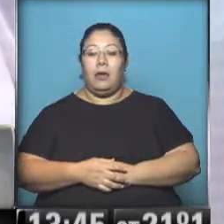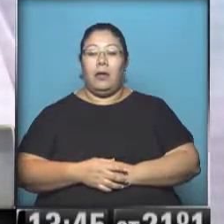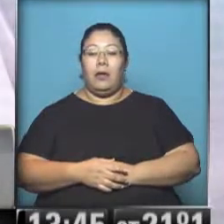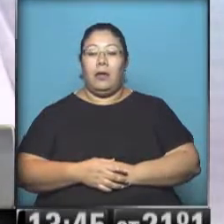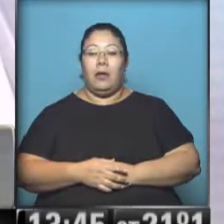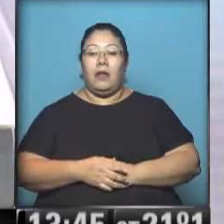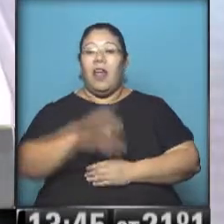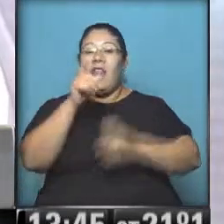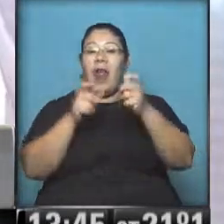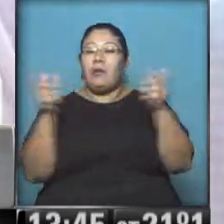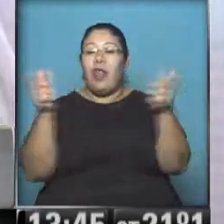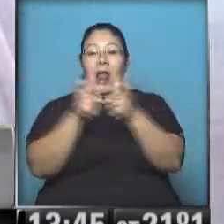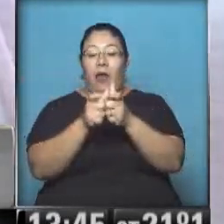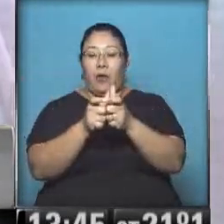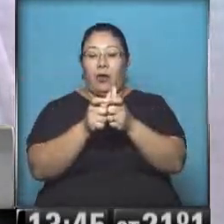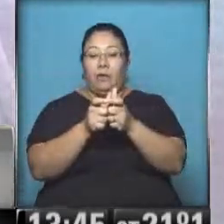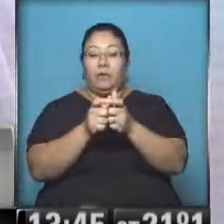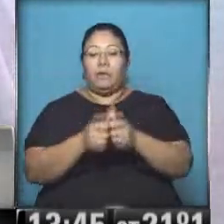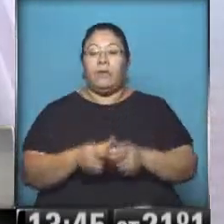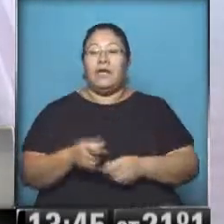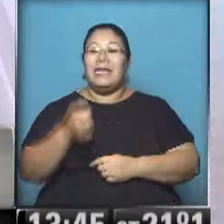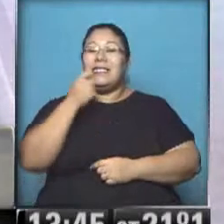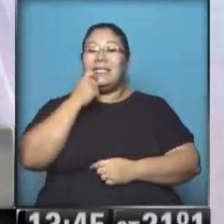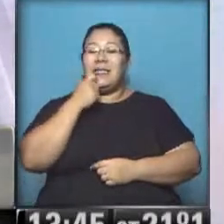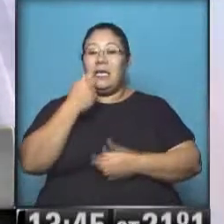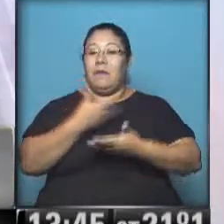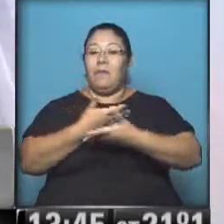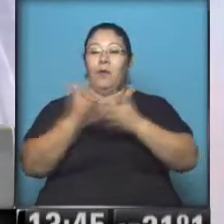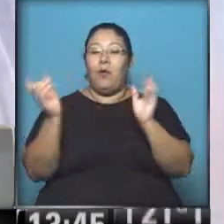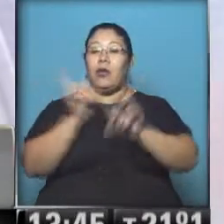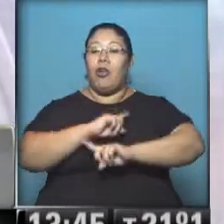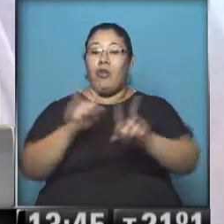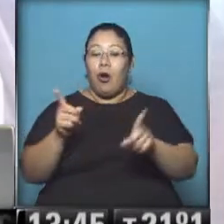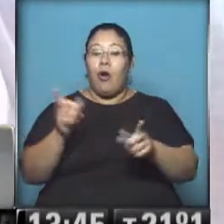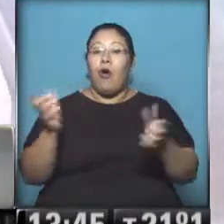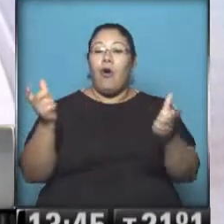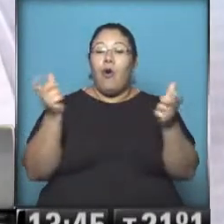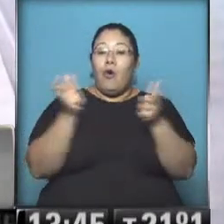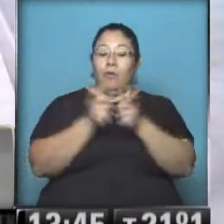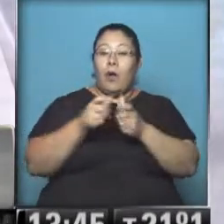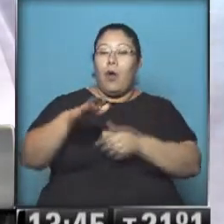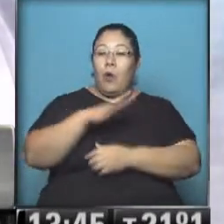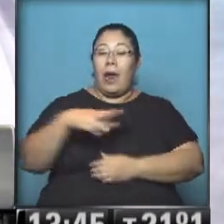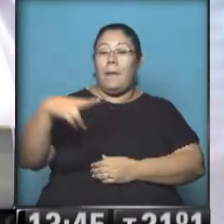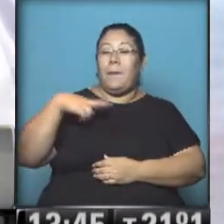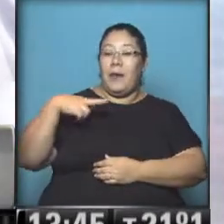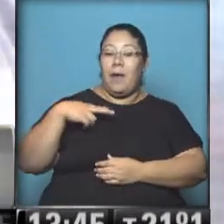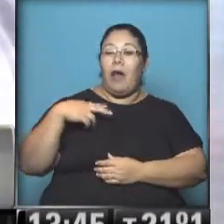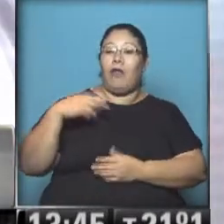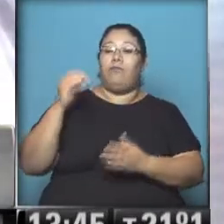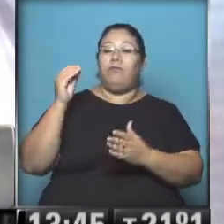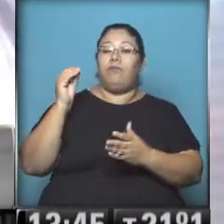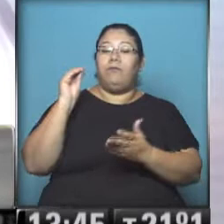cuál iba a ser la respuesta. Si esto no se hace público y se hace en un lugar privado, sin registros ni demás,